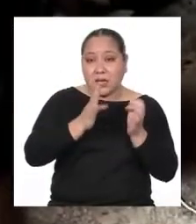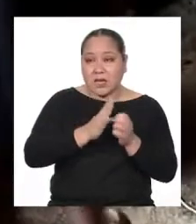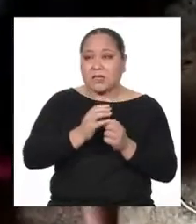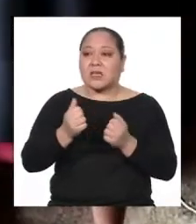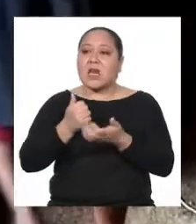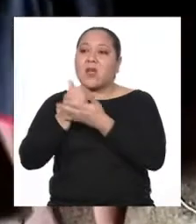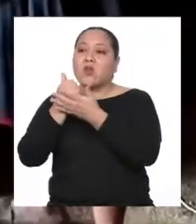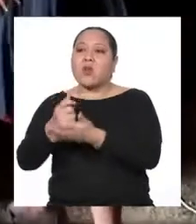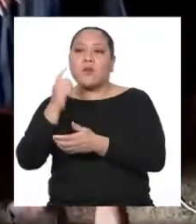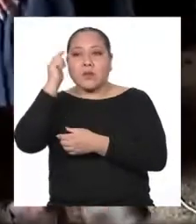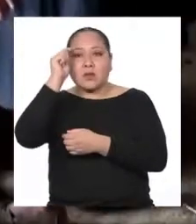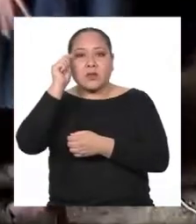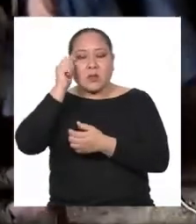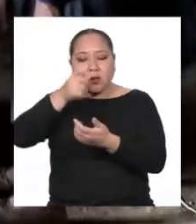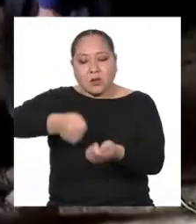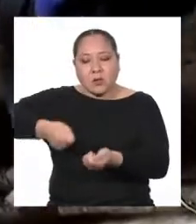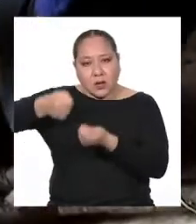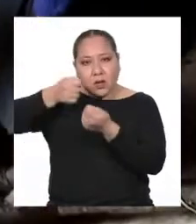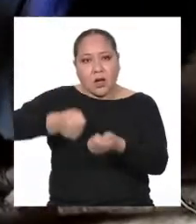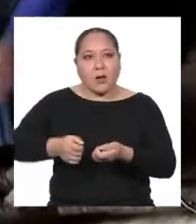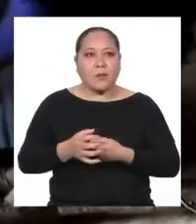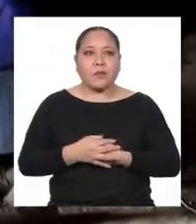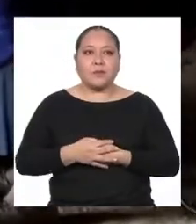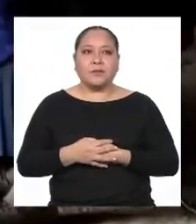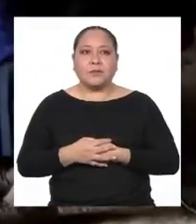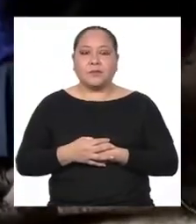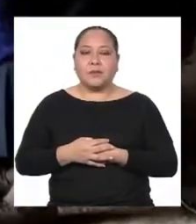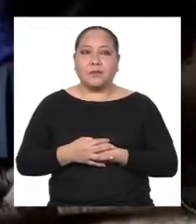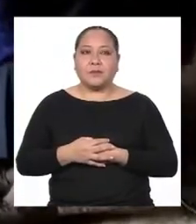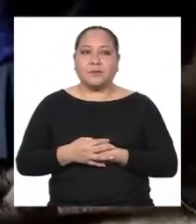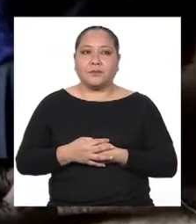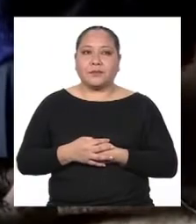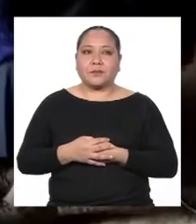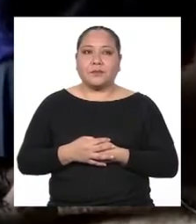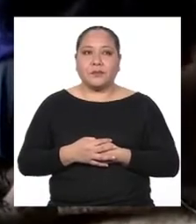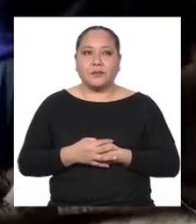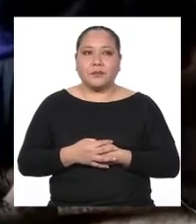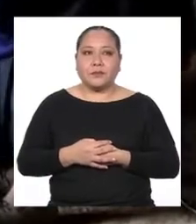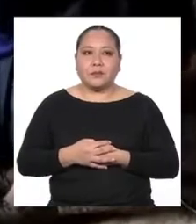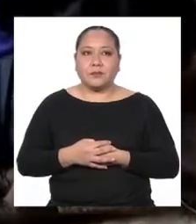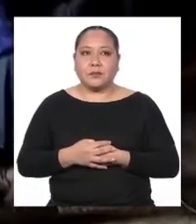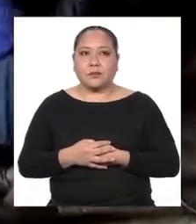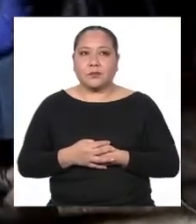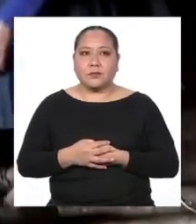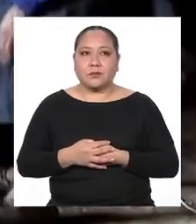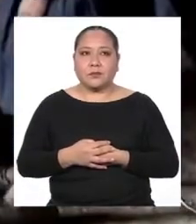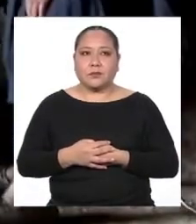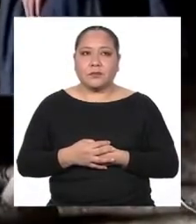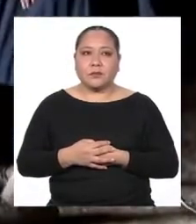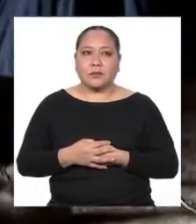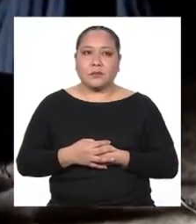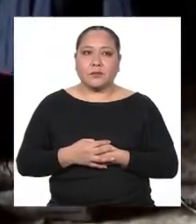Aquí te traigo Cinco ramitas Te tengo también